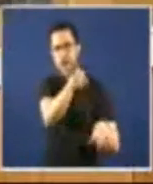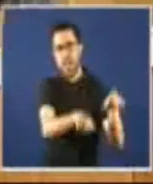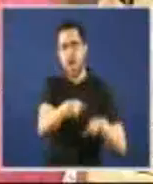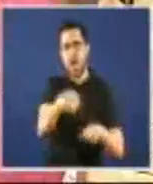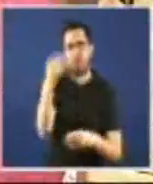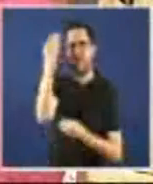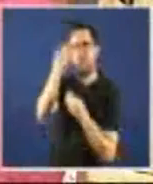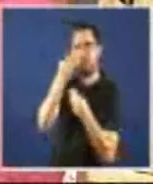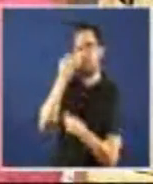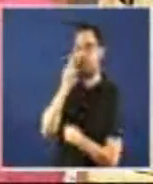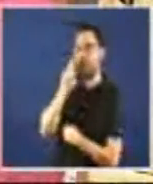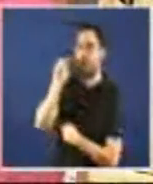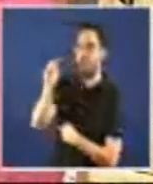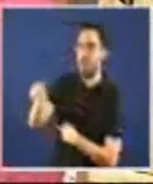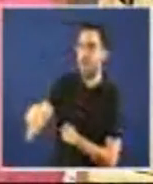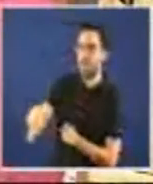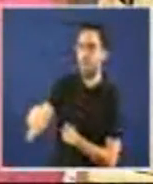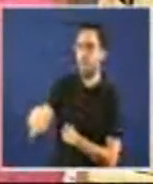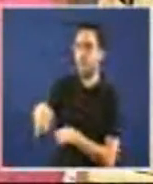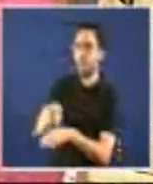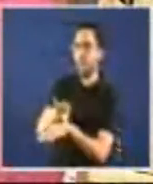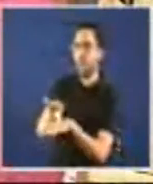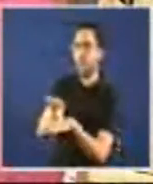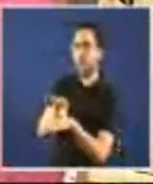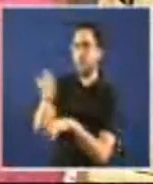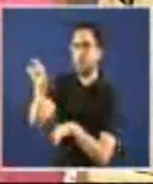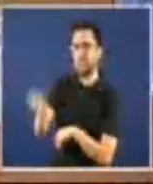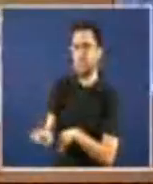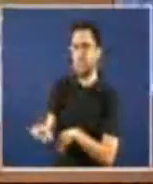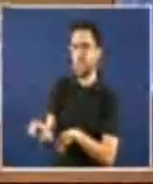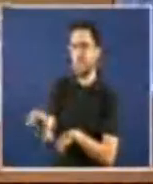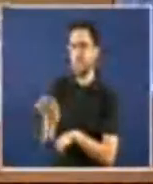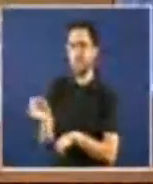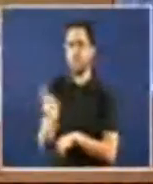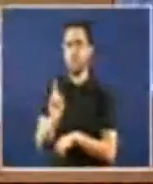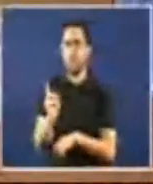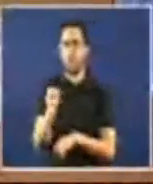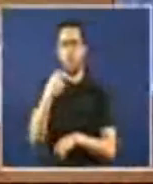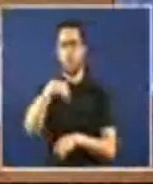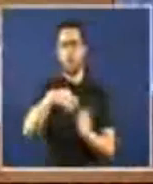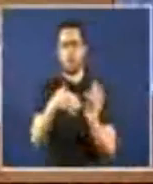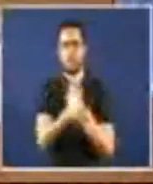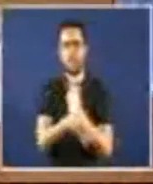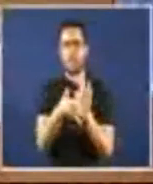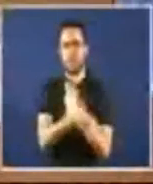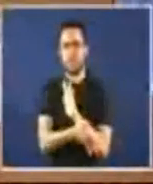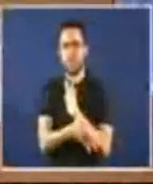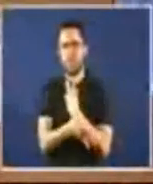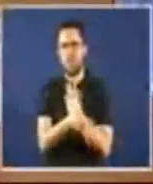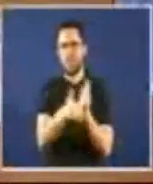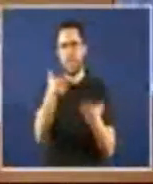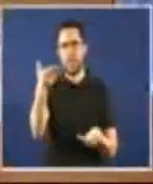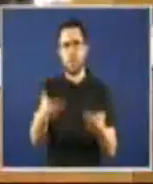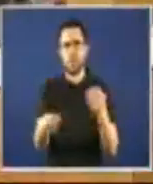razón é o que conta a señora consellera e non os razonamentos e a disección da realidade e o contraste